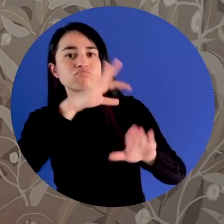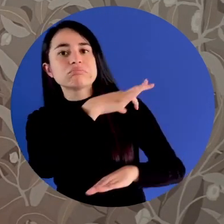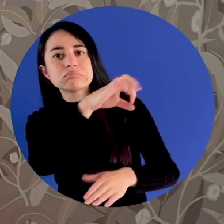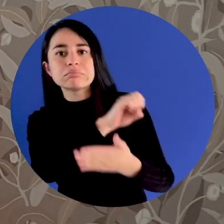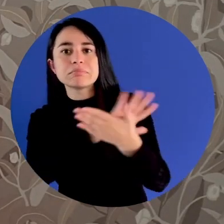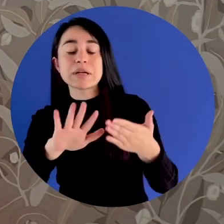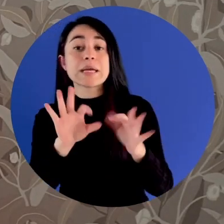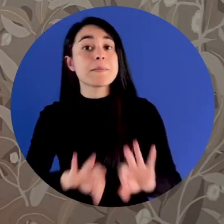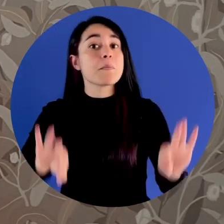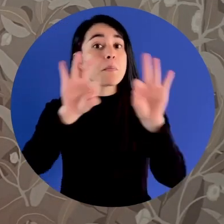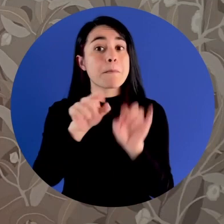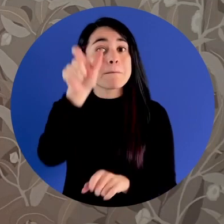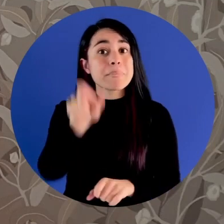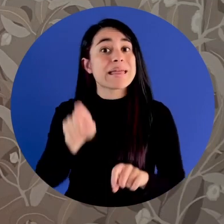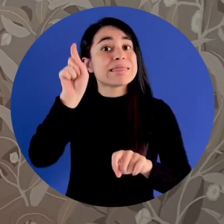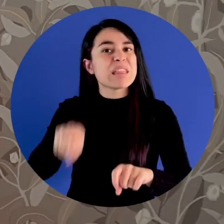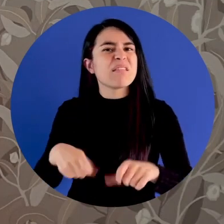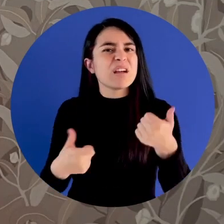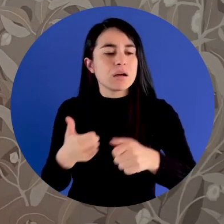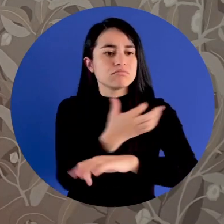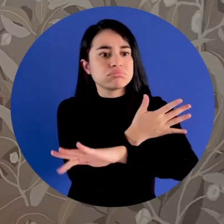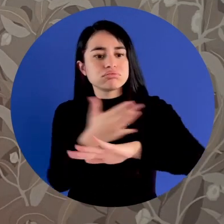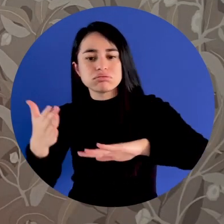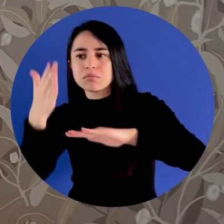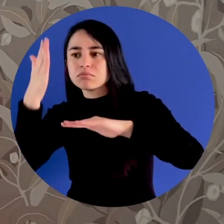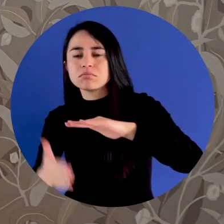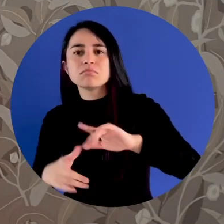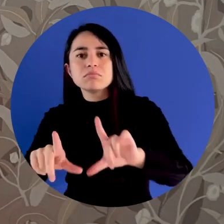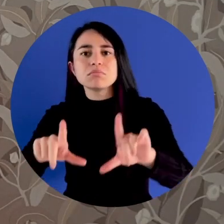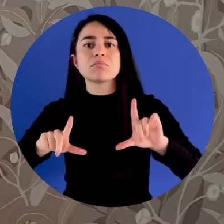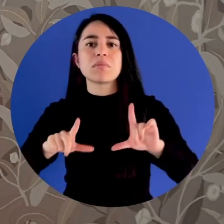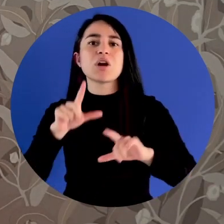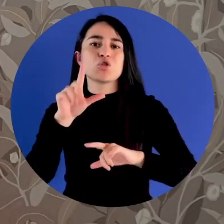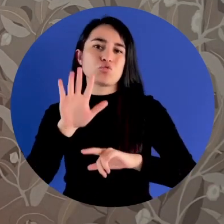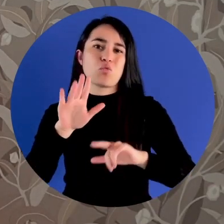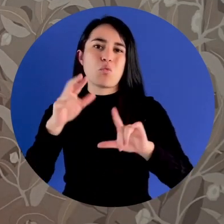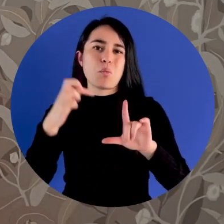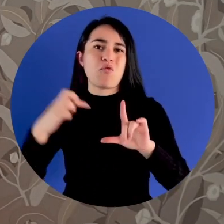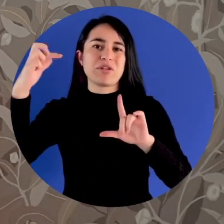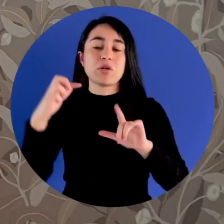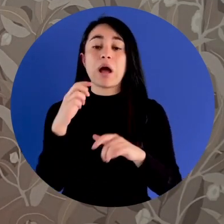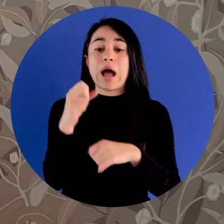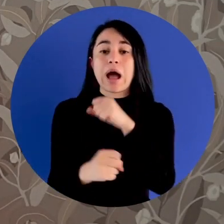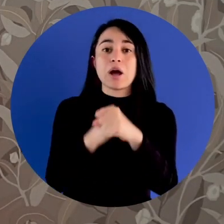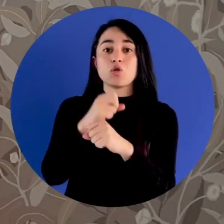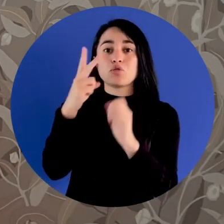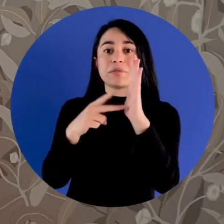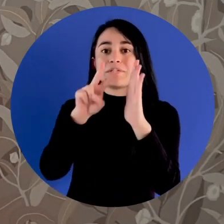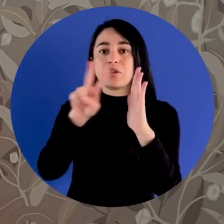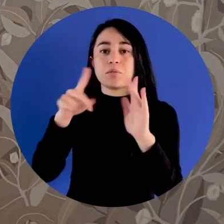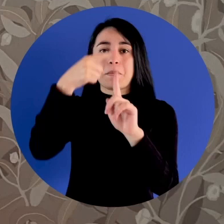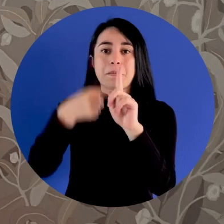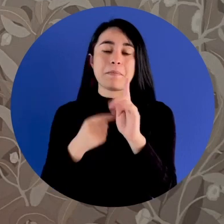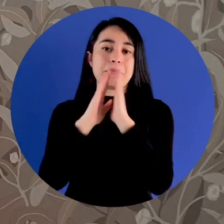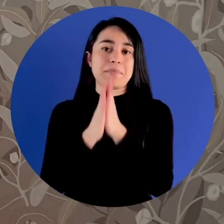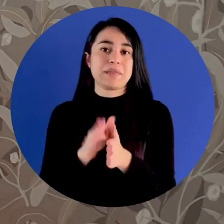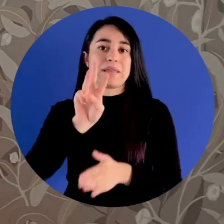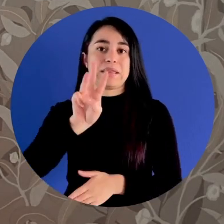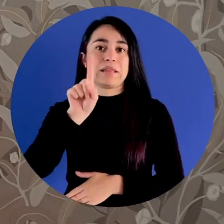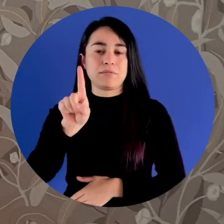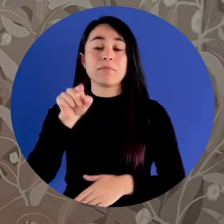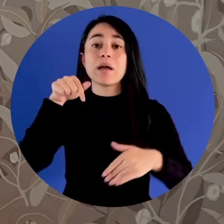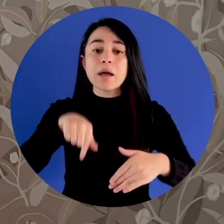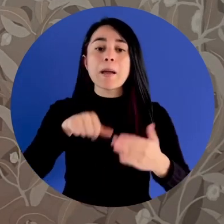haber terminado su pregrado por tarde el 31 de diciembre de 2022. Estas 51 becas están